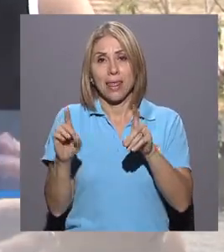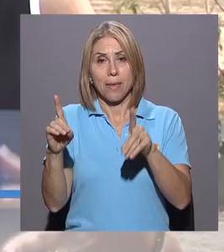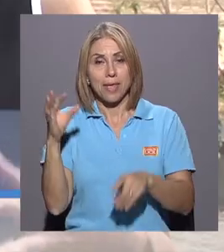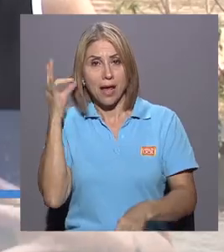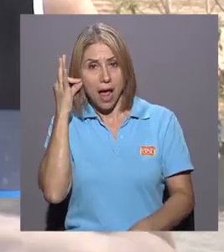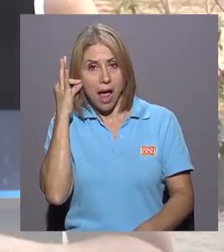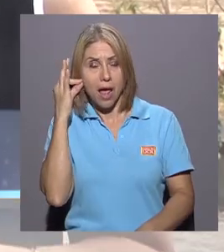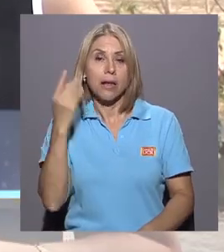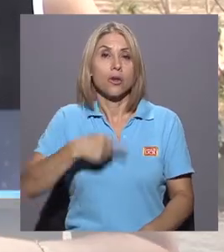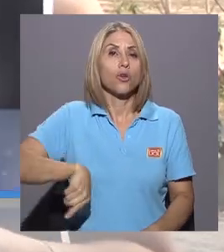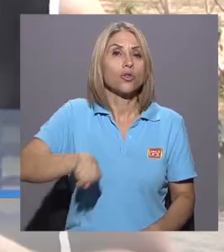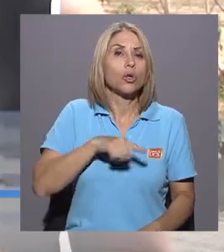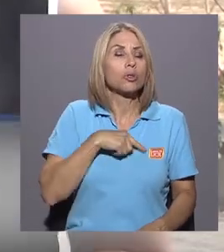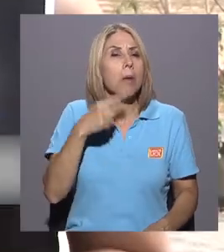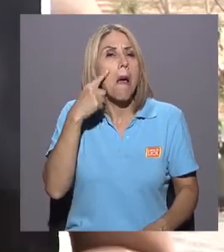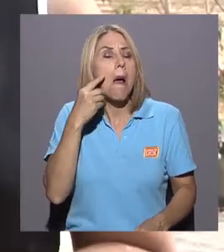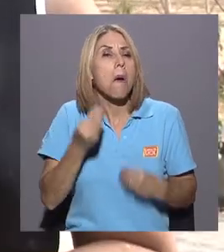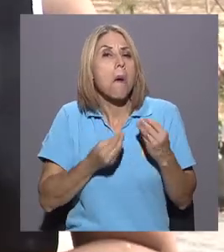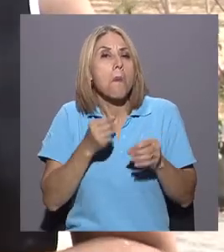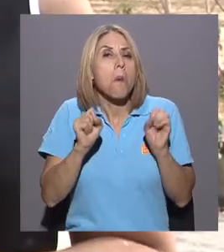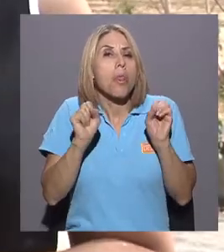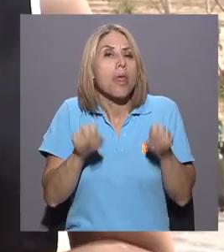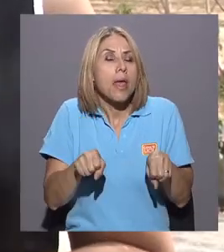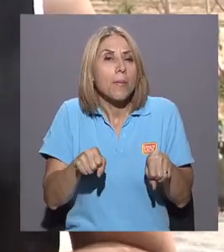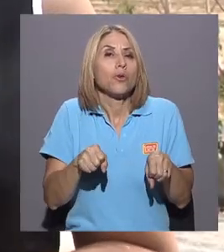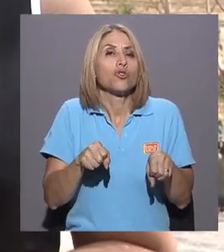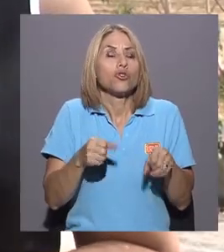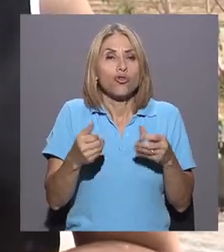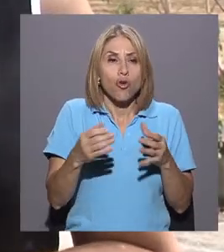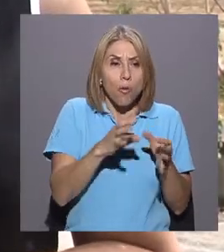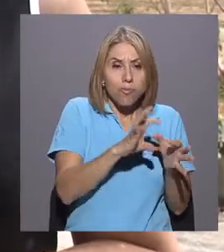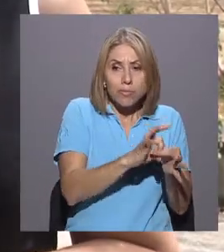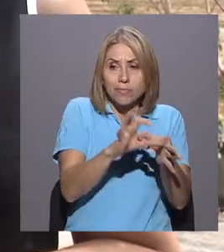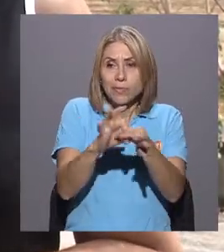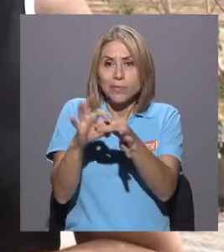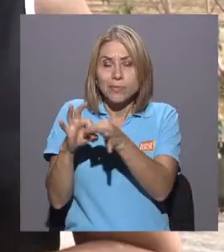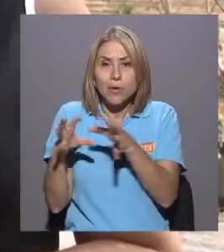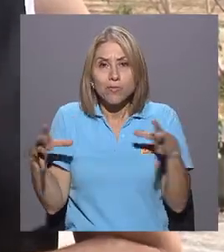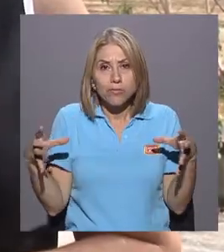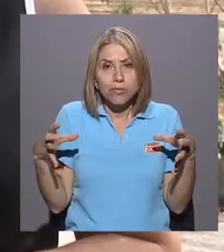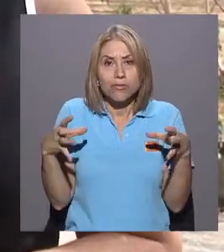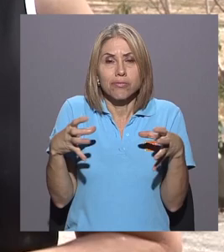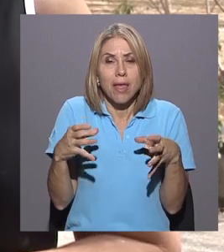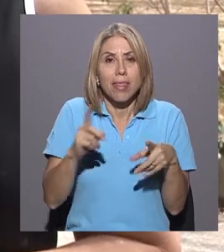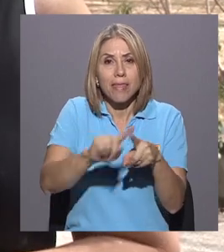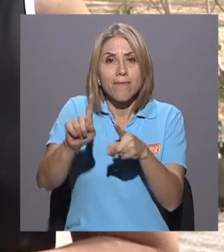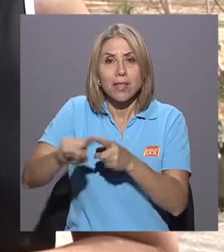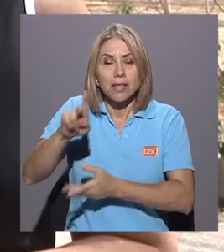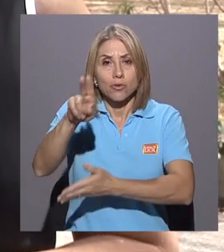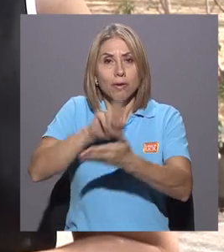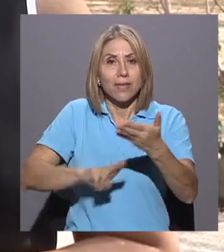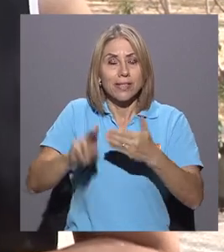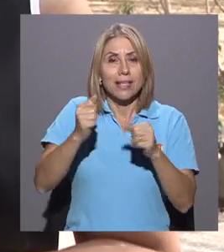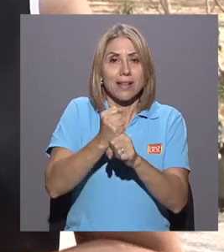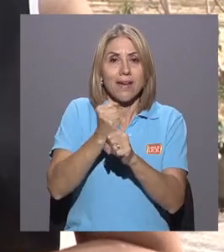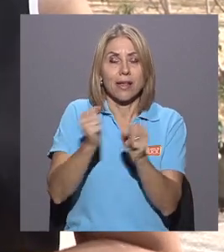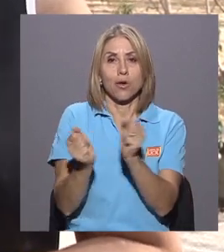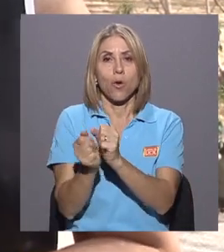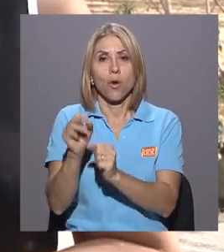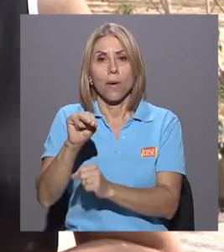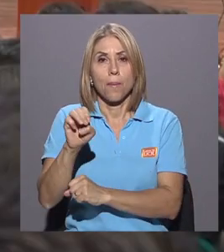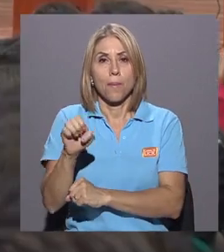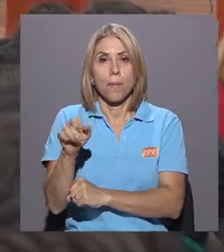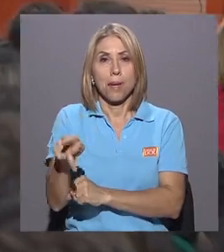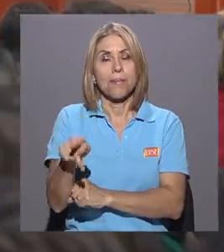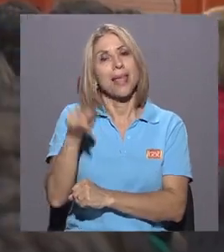de entablar, de articular una agenda de cooperación en conjunto entre las universidades y el Ministerio de Educación que nos parece